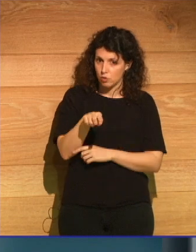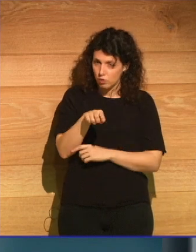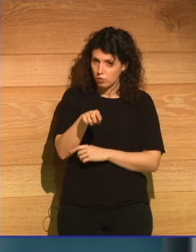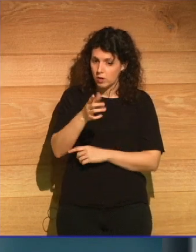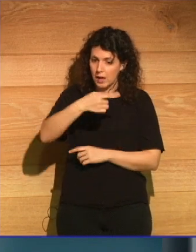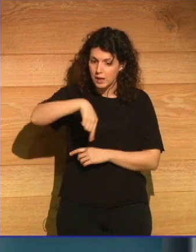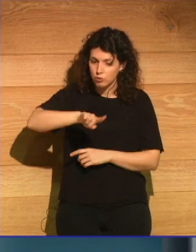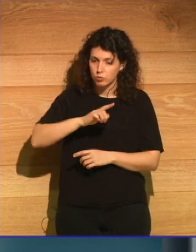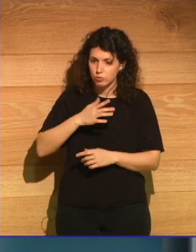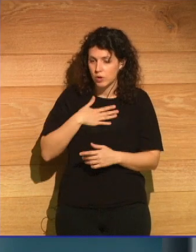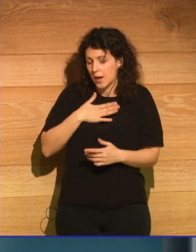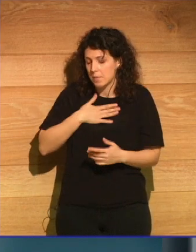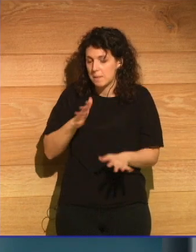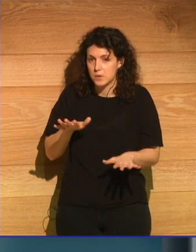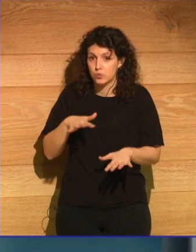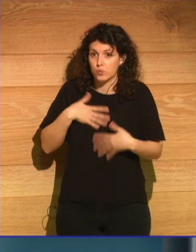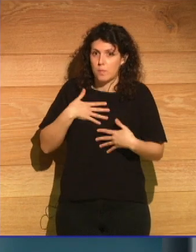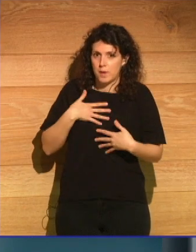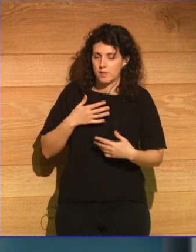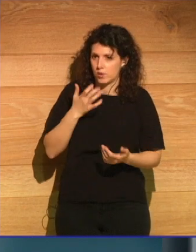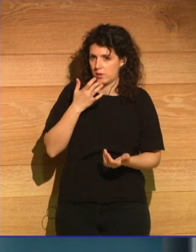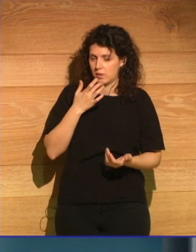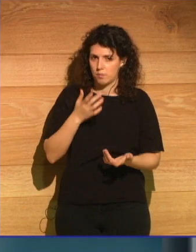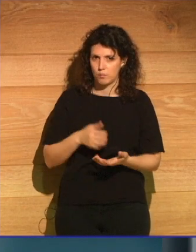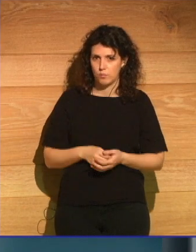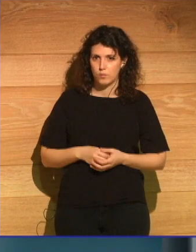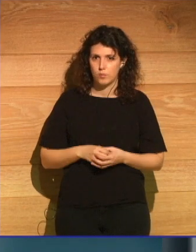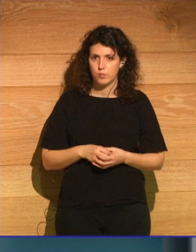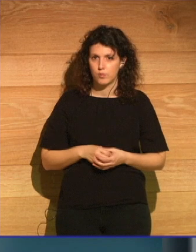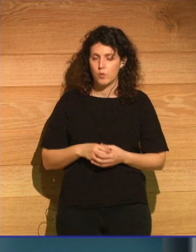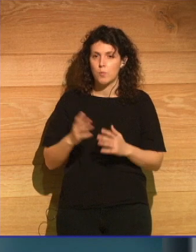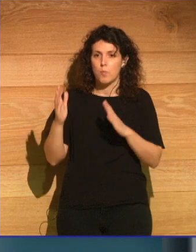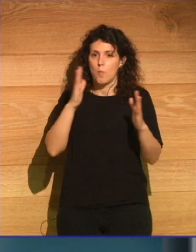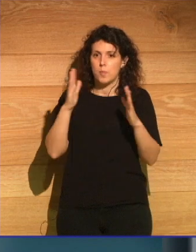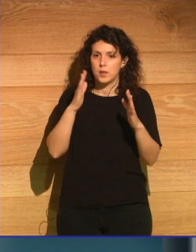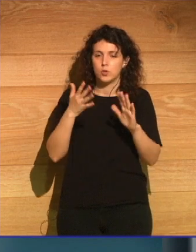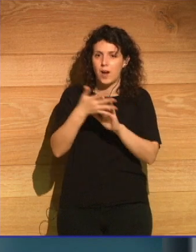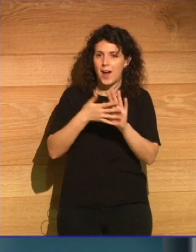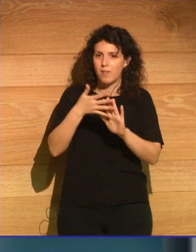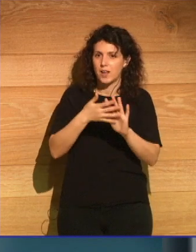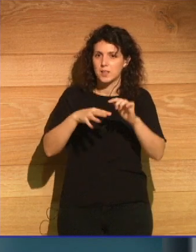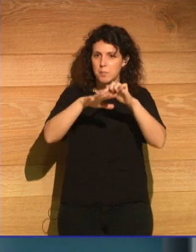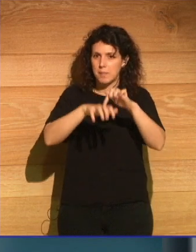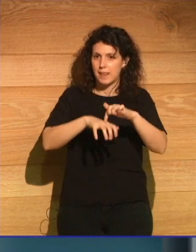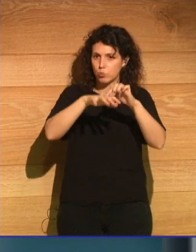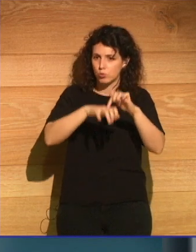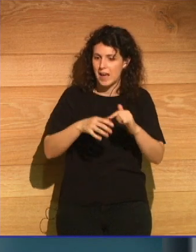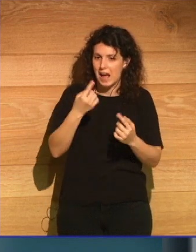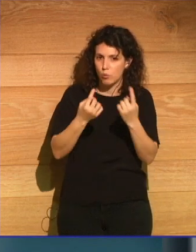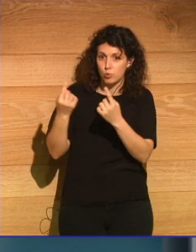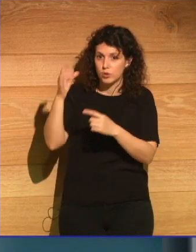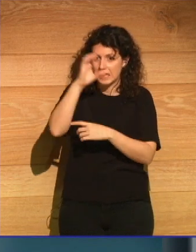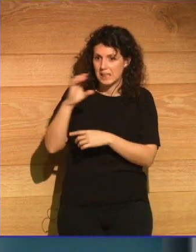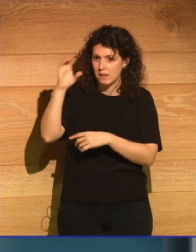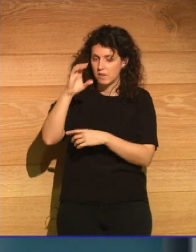la parte en la que hablas de las medusas en tu libro. Dices que algunos científicos